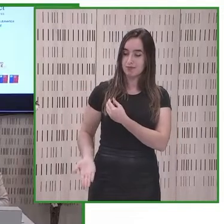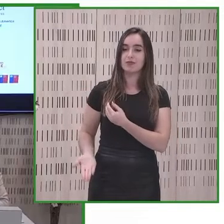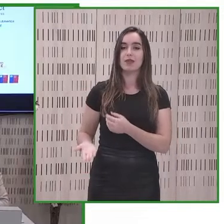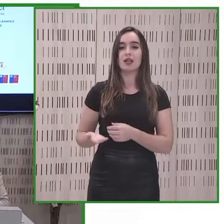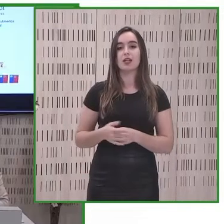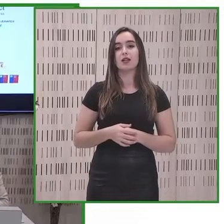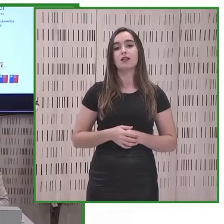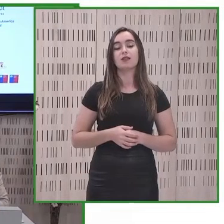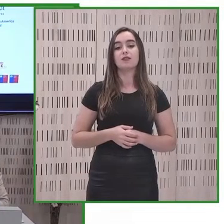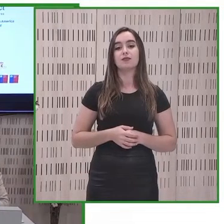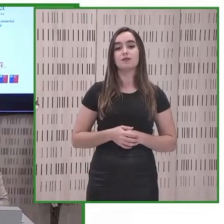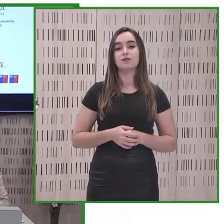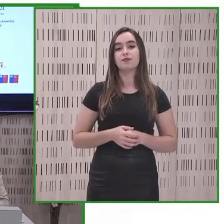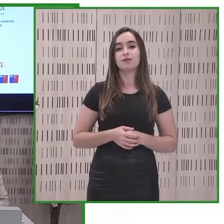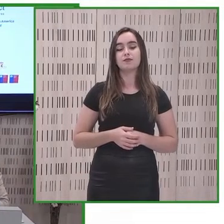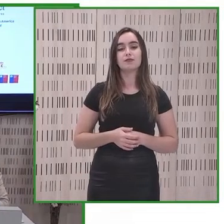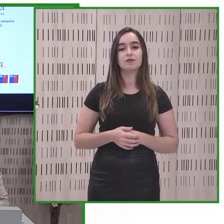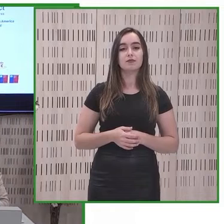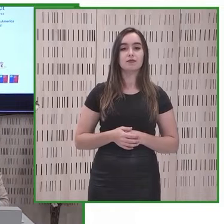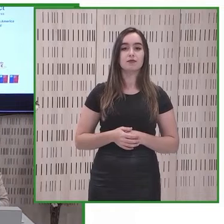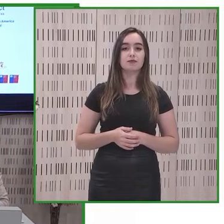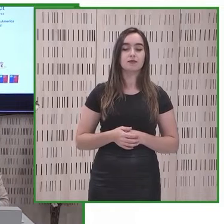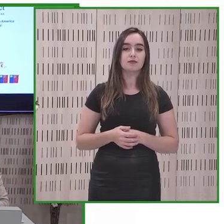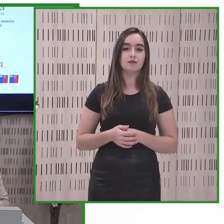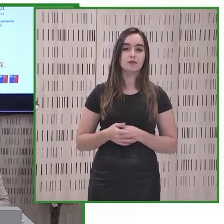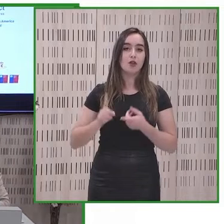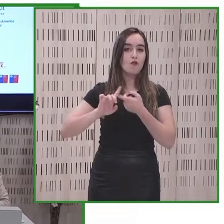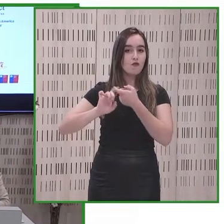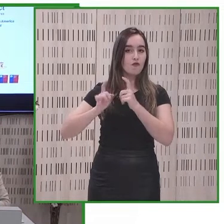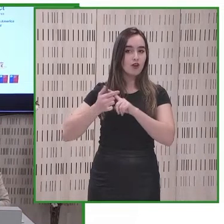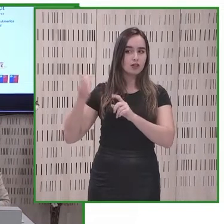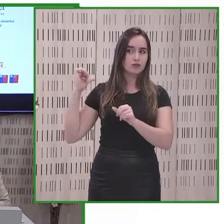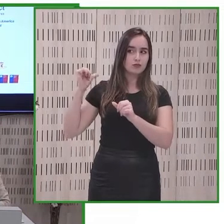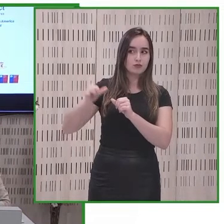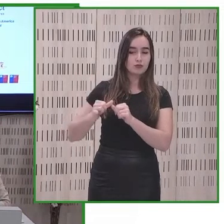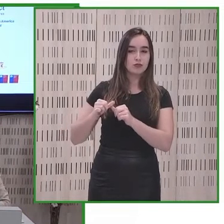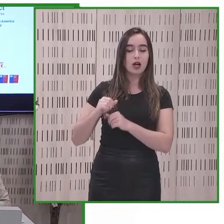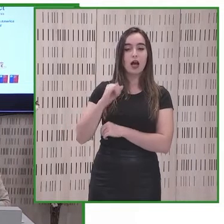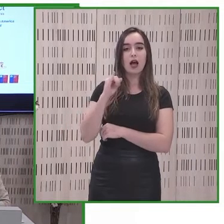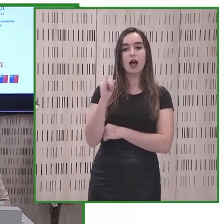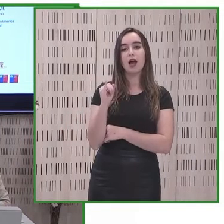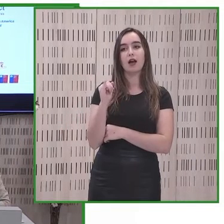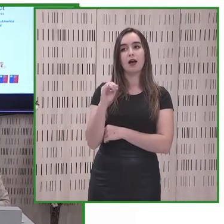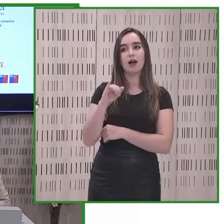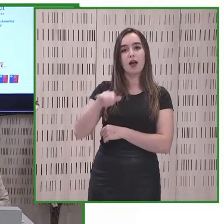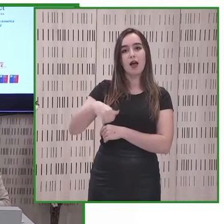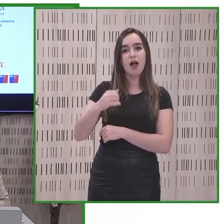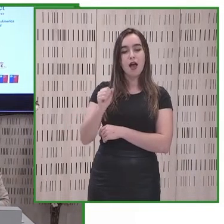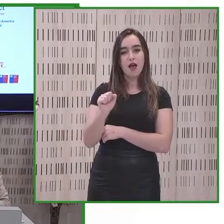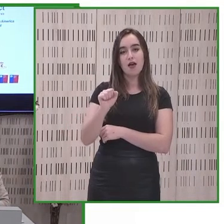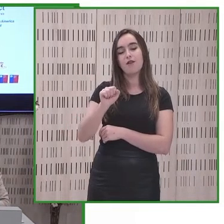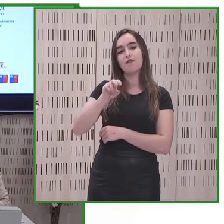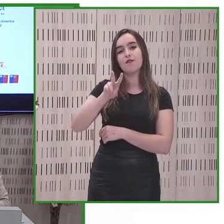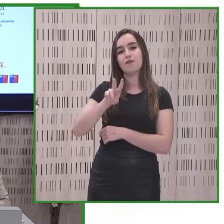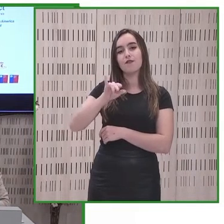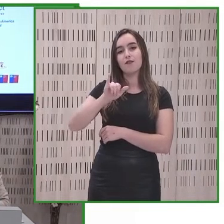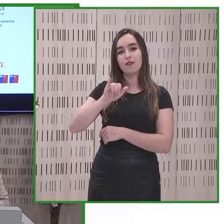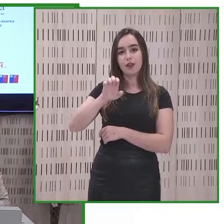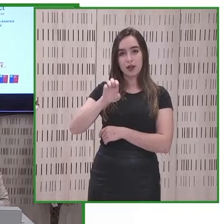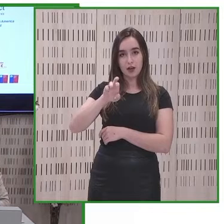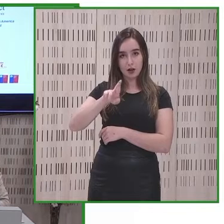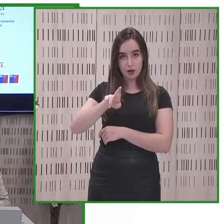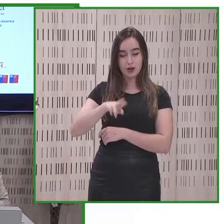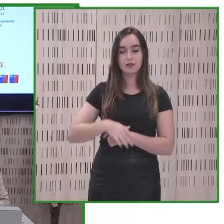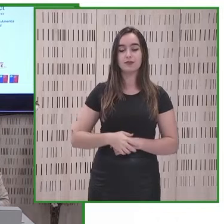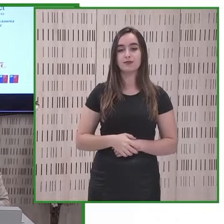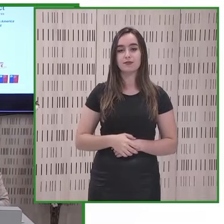ceremonia de apertura y un querido mío desde hace bastante tiempo javier guémez pedraza muy bien pues muchas